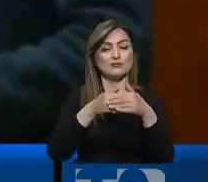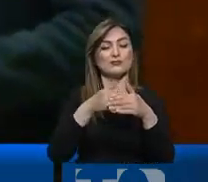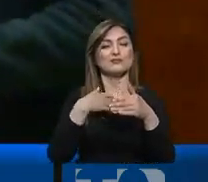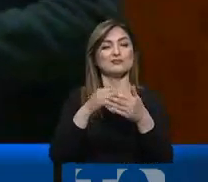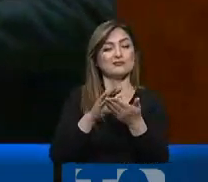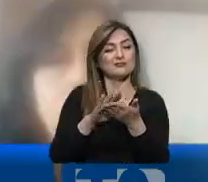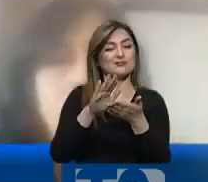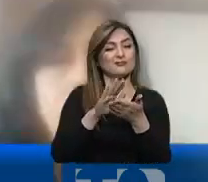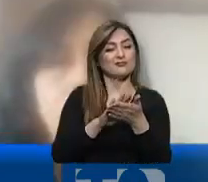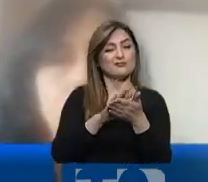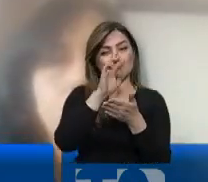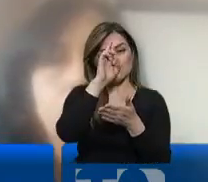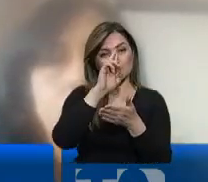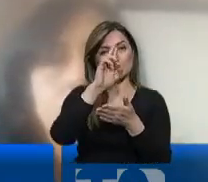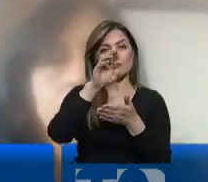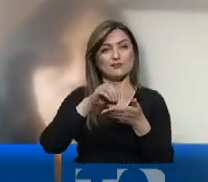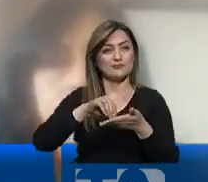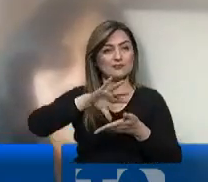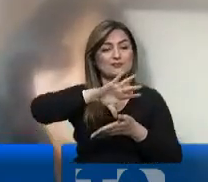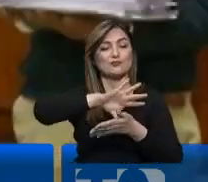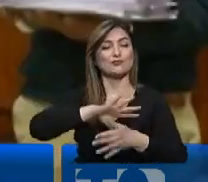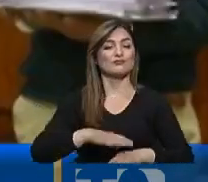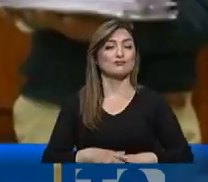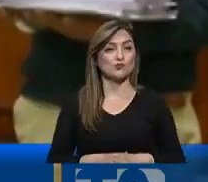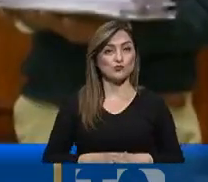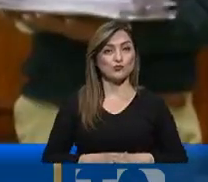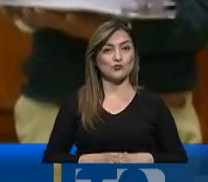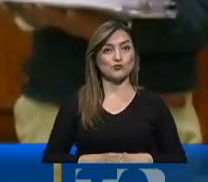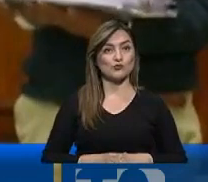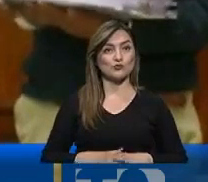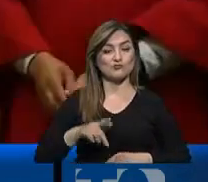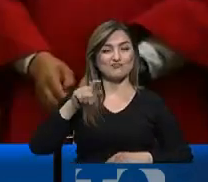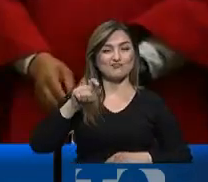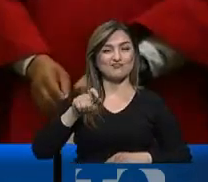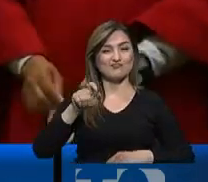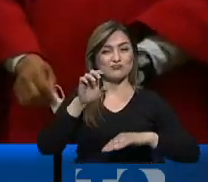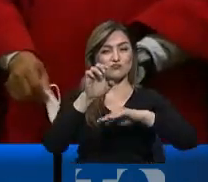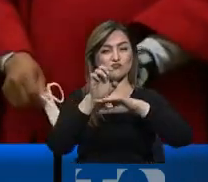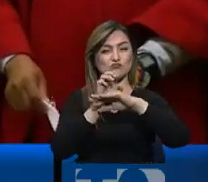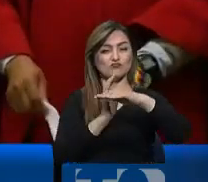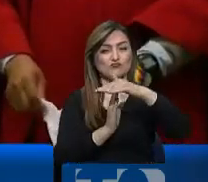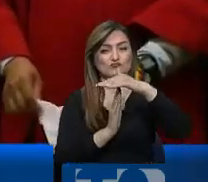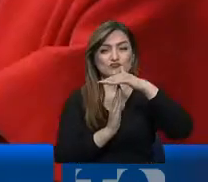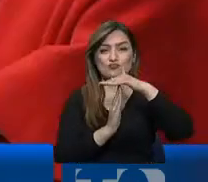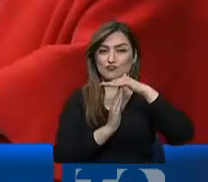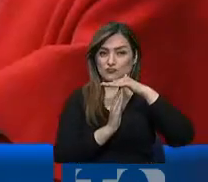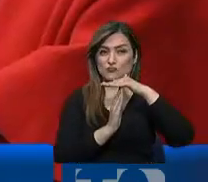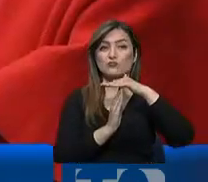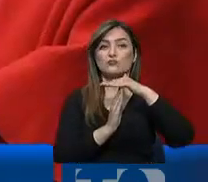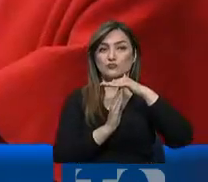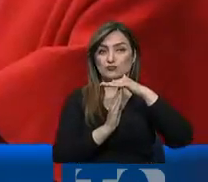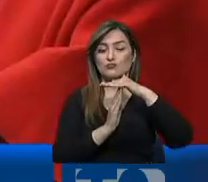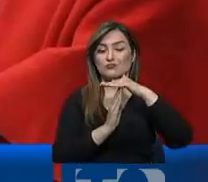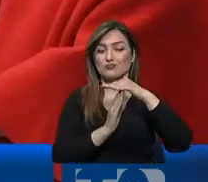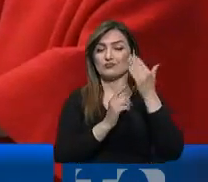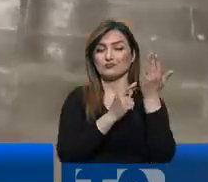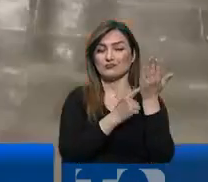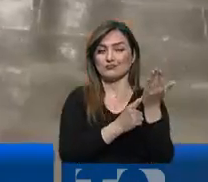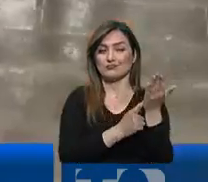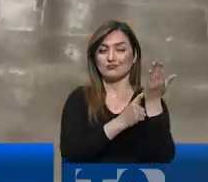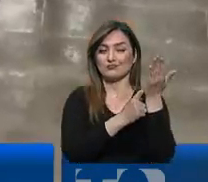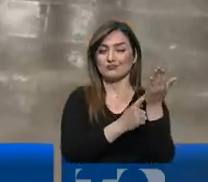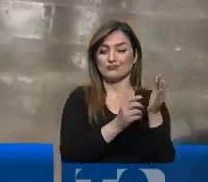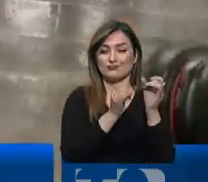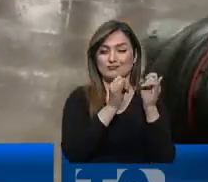amnistía que lleva a cabo la Asamblea, que es necesaria la pacificación del país, pero que habrá que analizar caso por